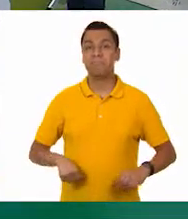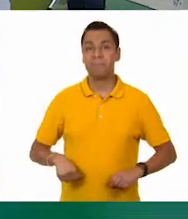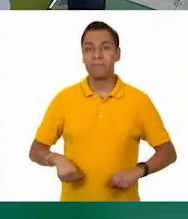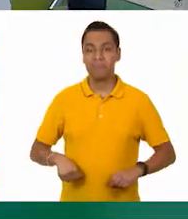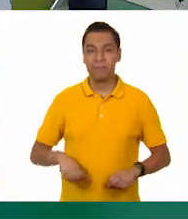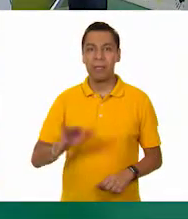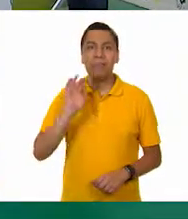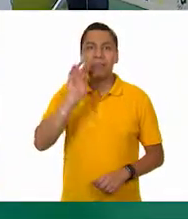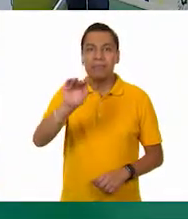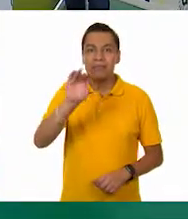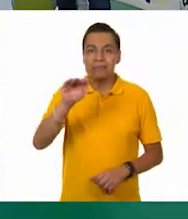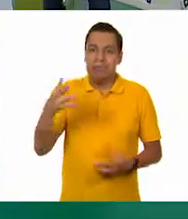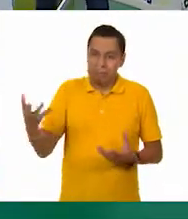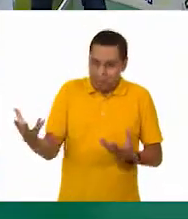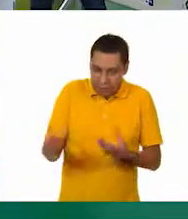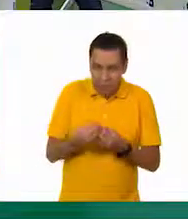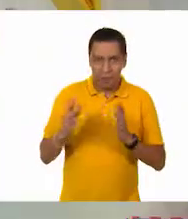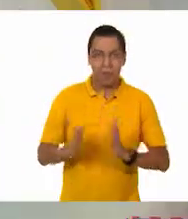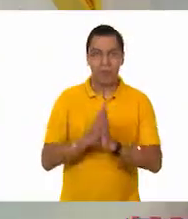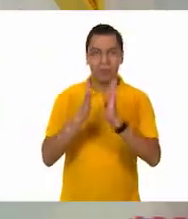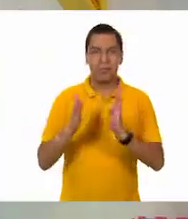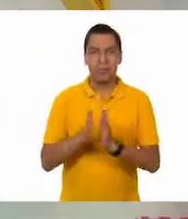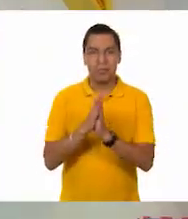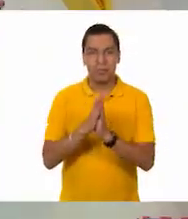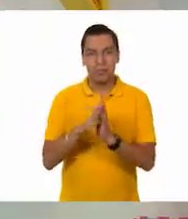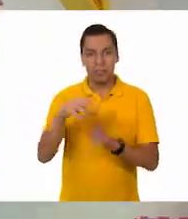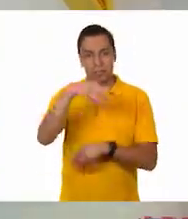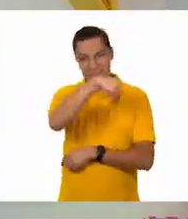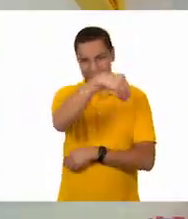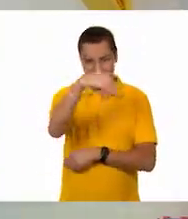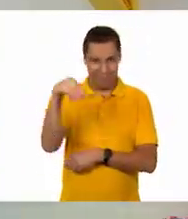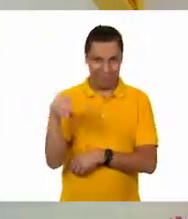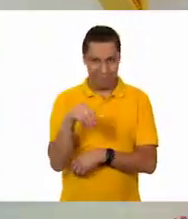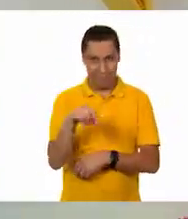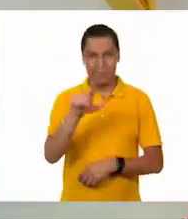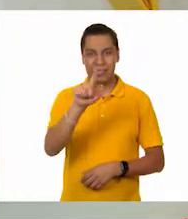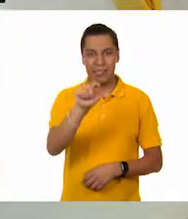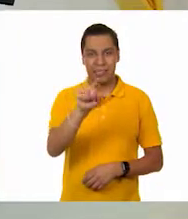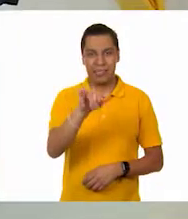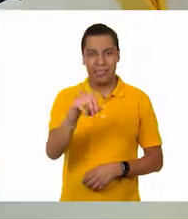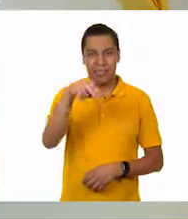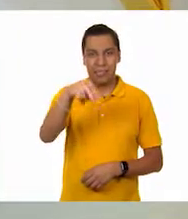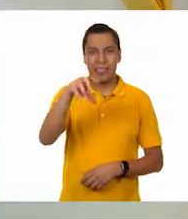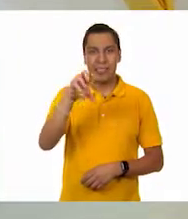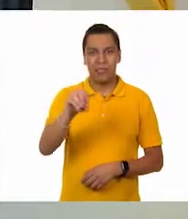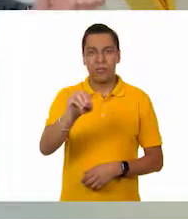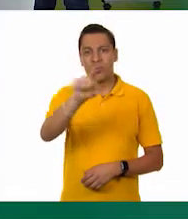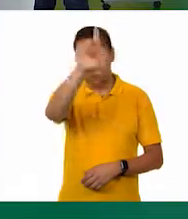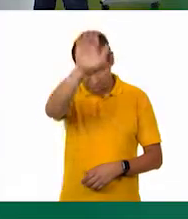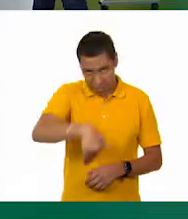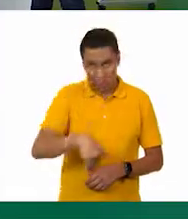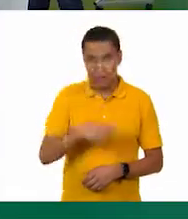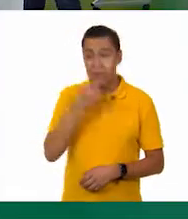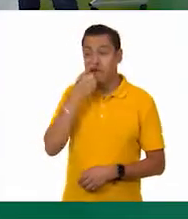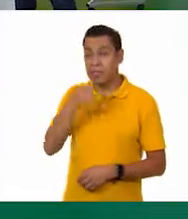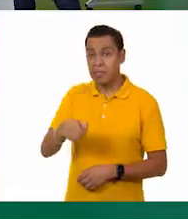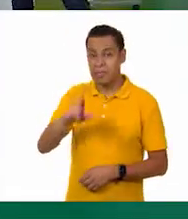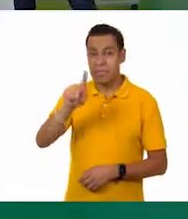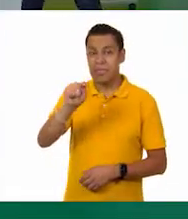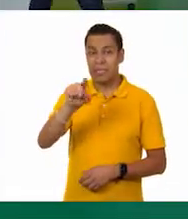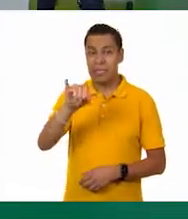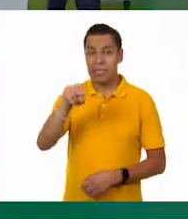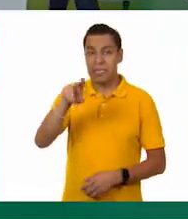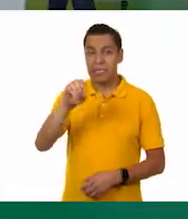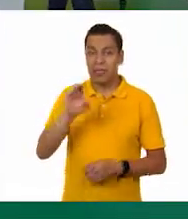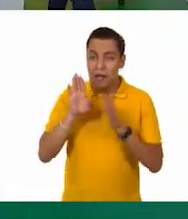Tino? Tino, me parece muy bien, es una buena idea. A ver, niñas y niños allá en casa, ayúdenles a llamar a Tino. Muy bien.